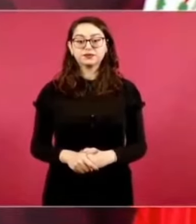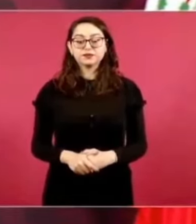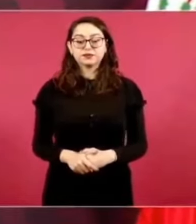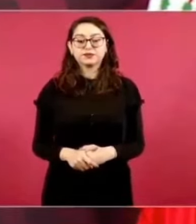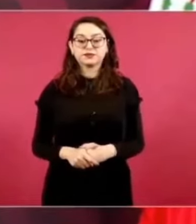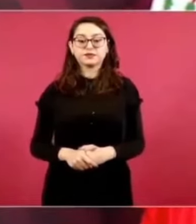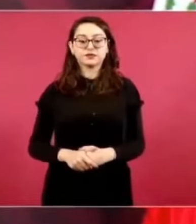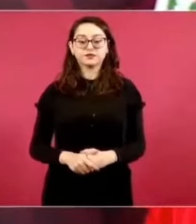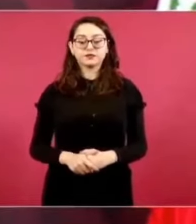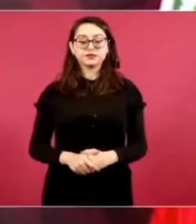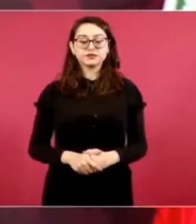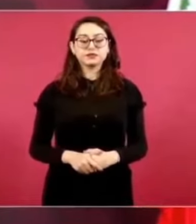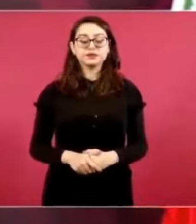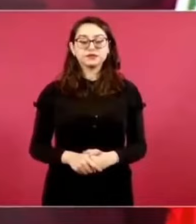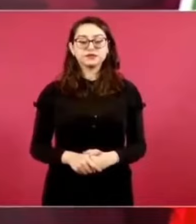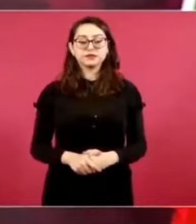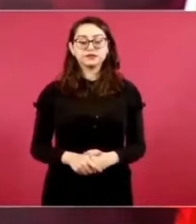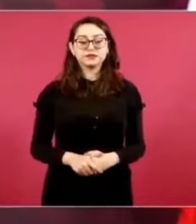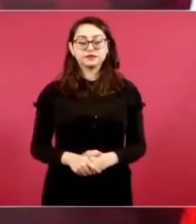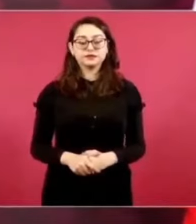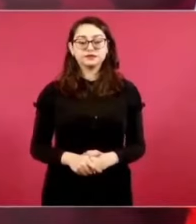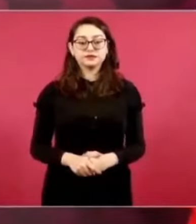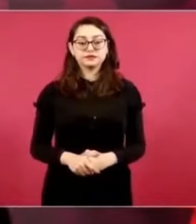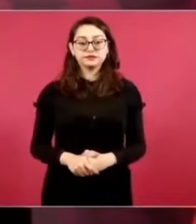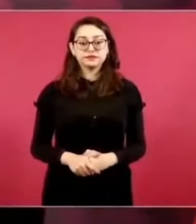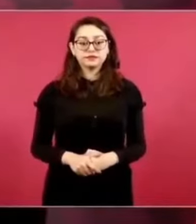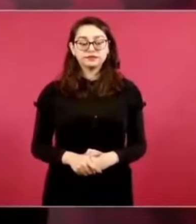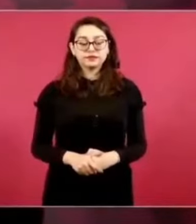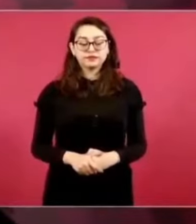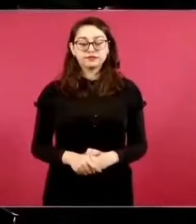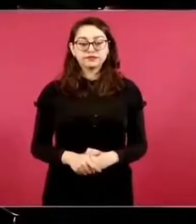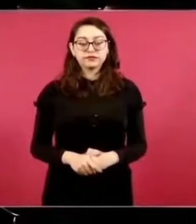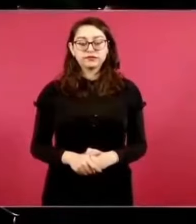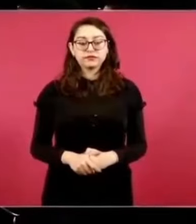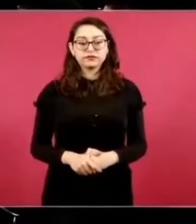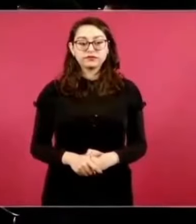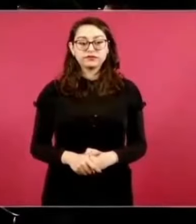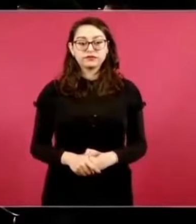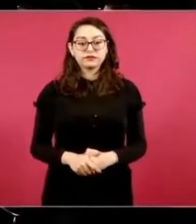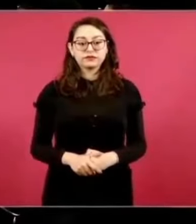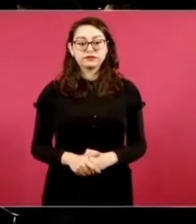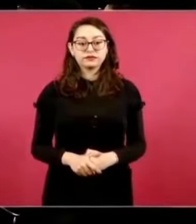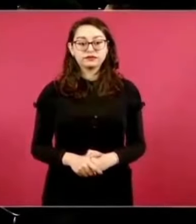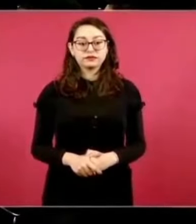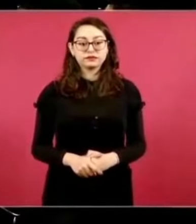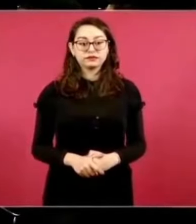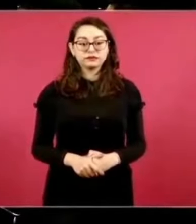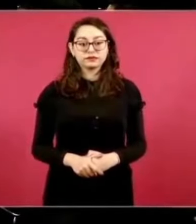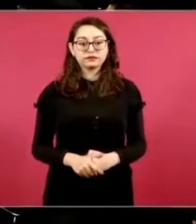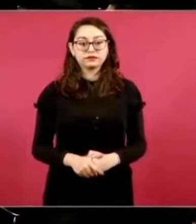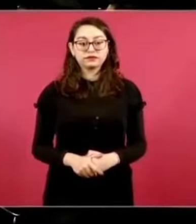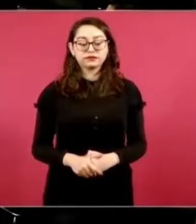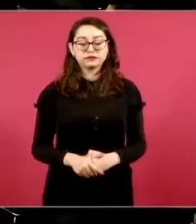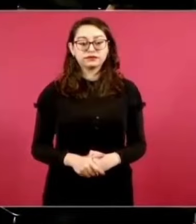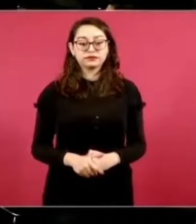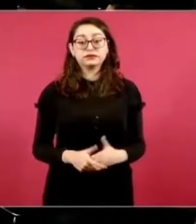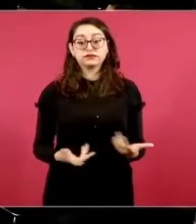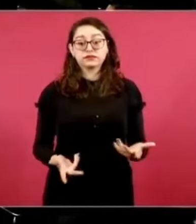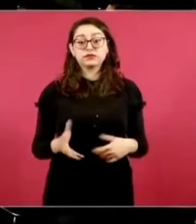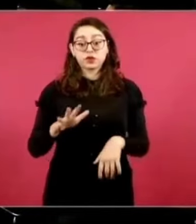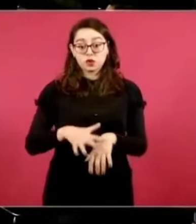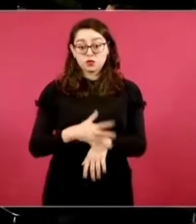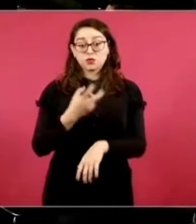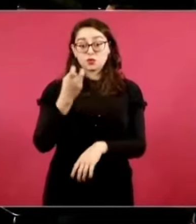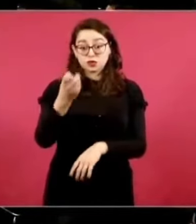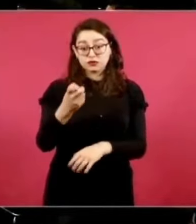Por eso, lo de el combate a las